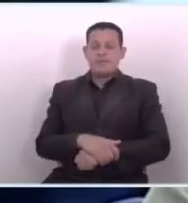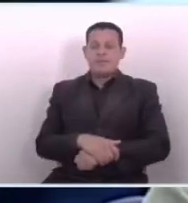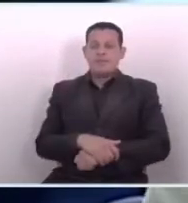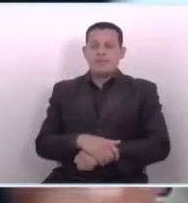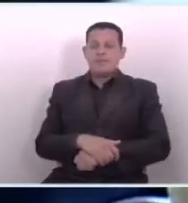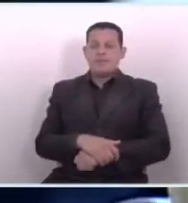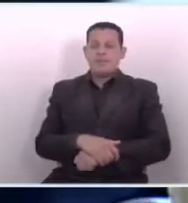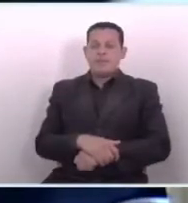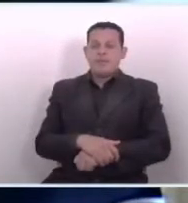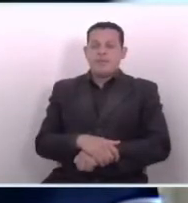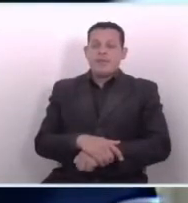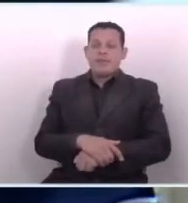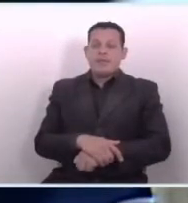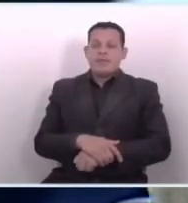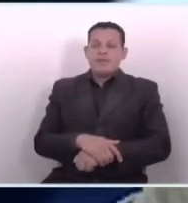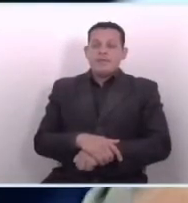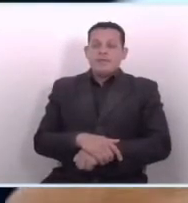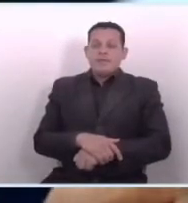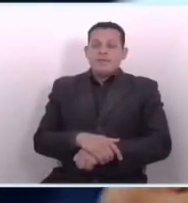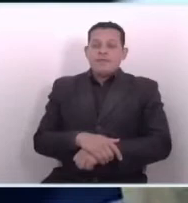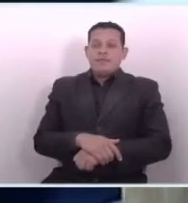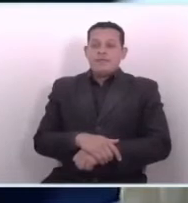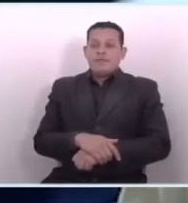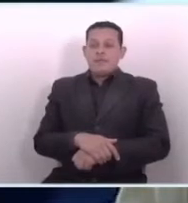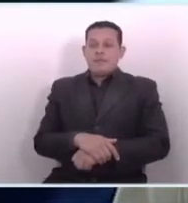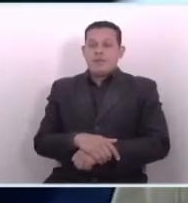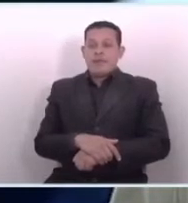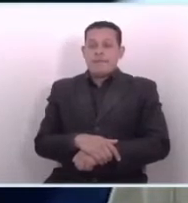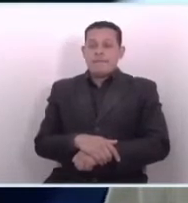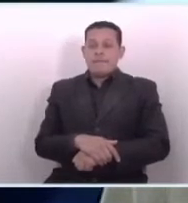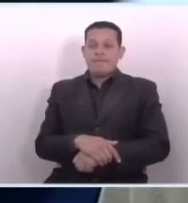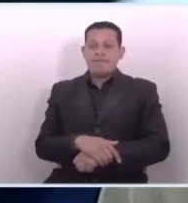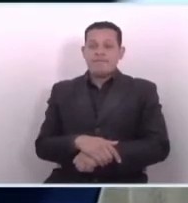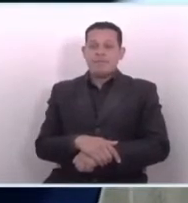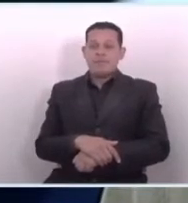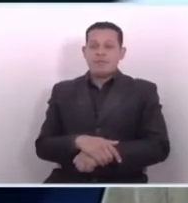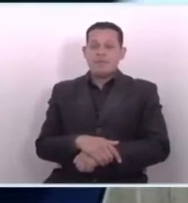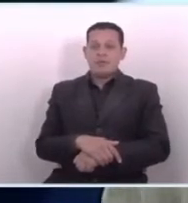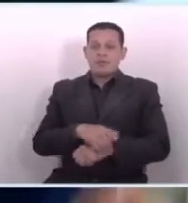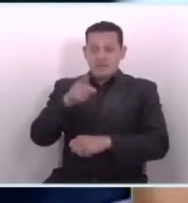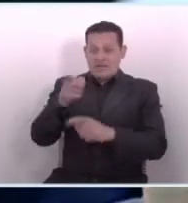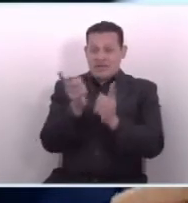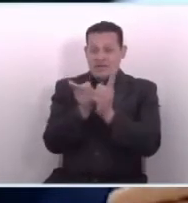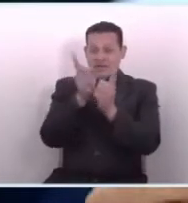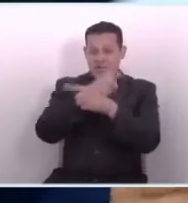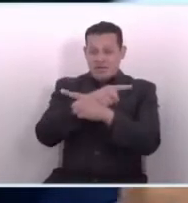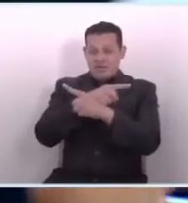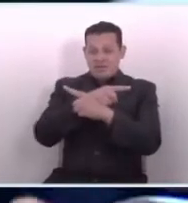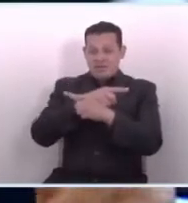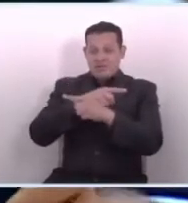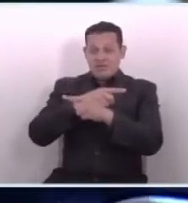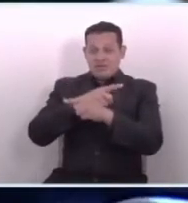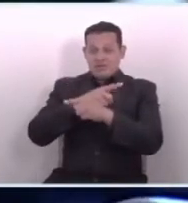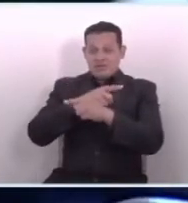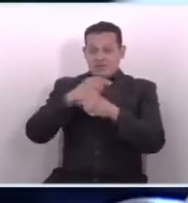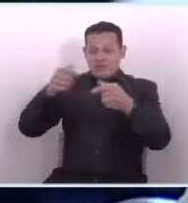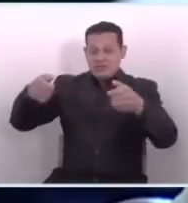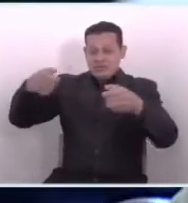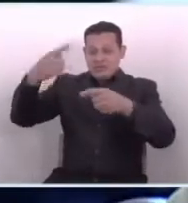Están poniendo la carreta delante y los bueyes atrás. Hay gente que necesita